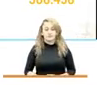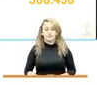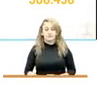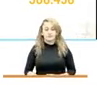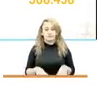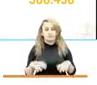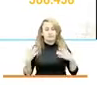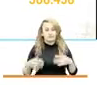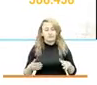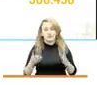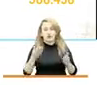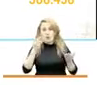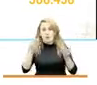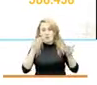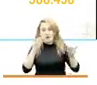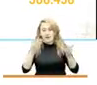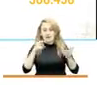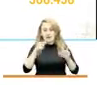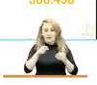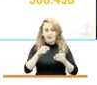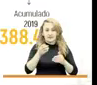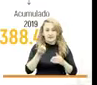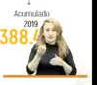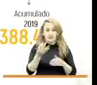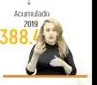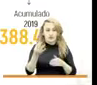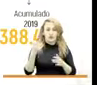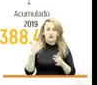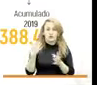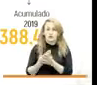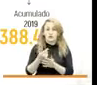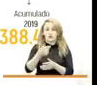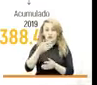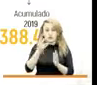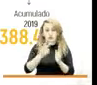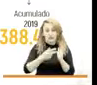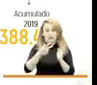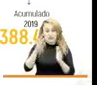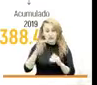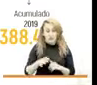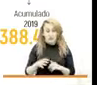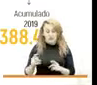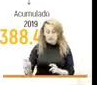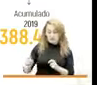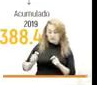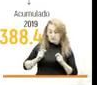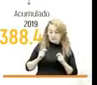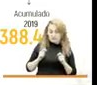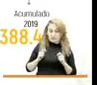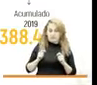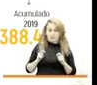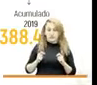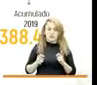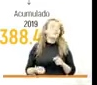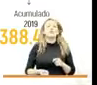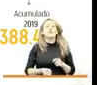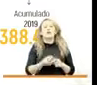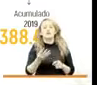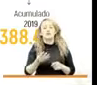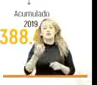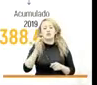cifra con la que hubo hasta el 2019 que nosotros recibimos, que fue de 360